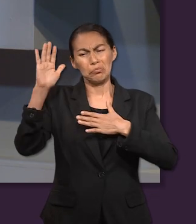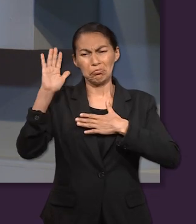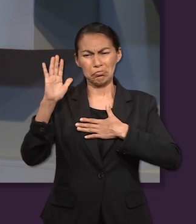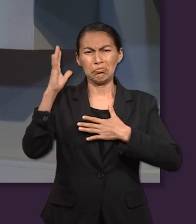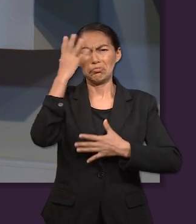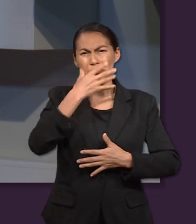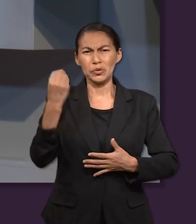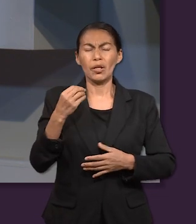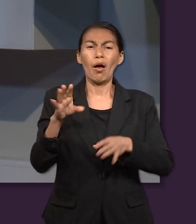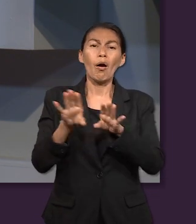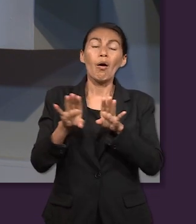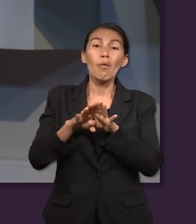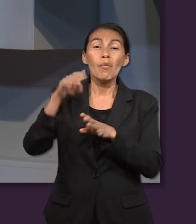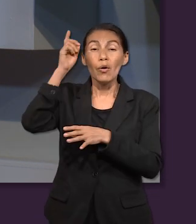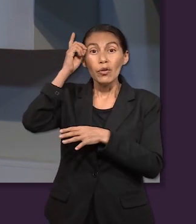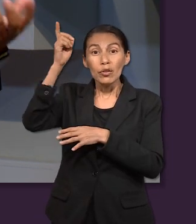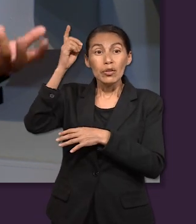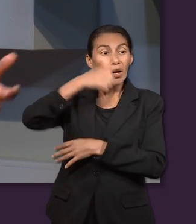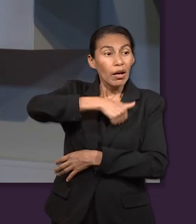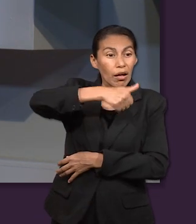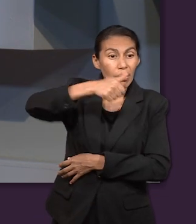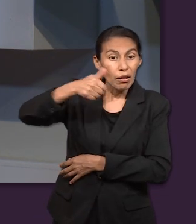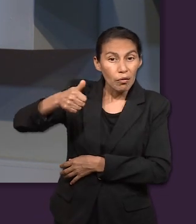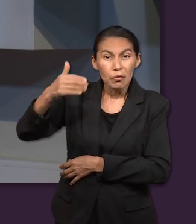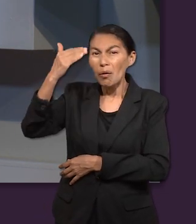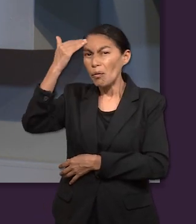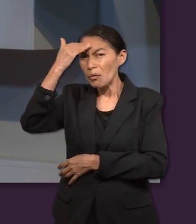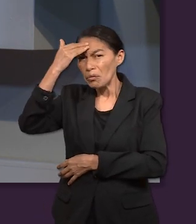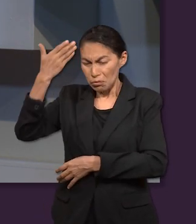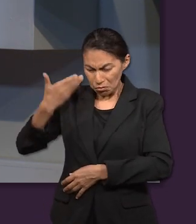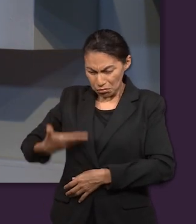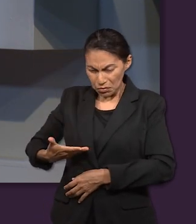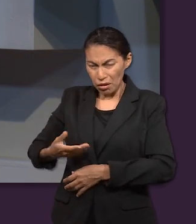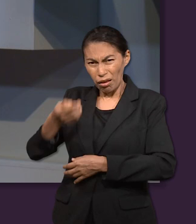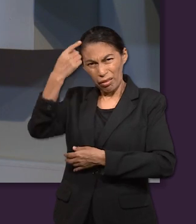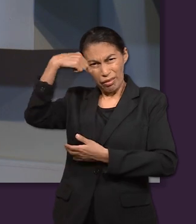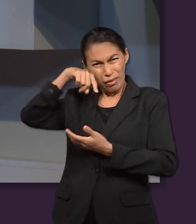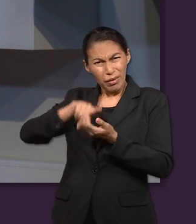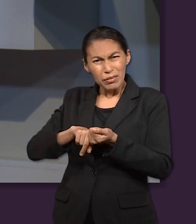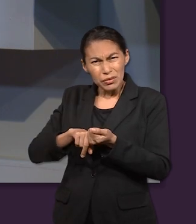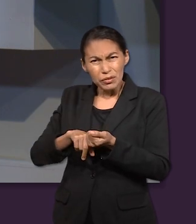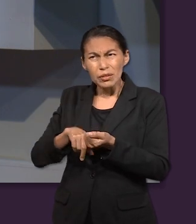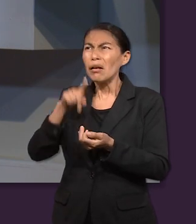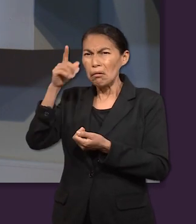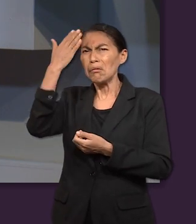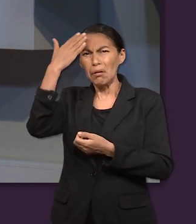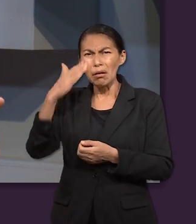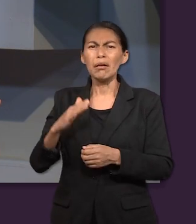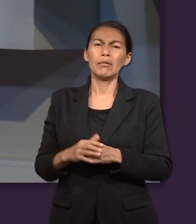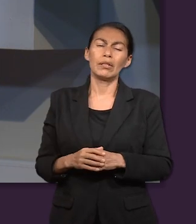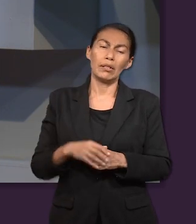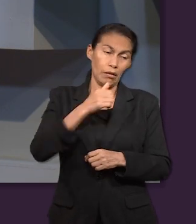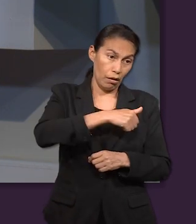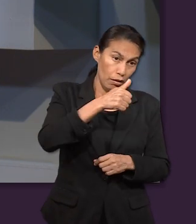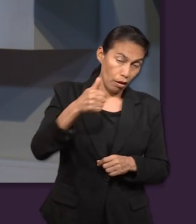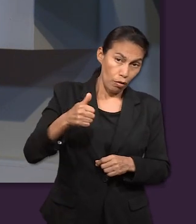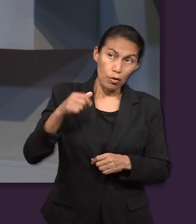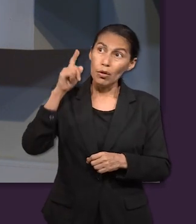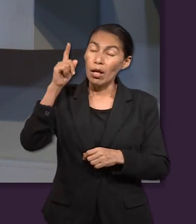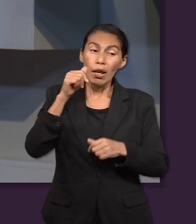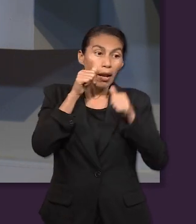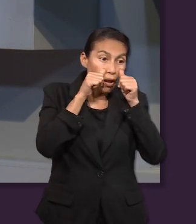podemos encontrar, ¿verdad? De que cómo el Señor nos conoce, cómo sabe perfectamente quiénes somos y se preocupa por nosotros y